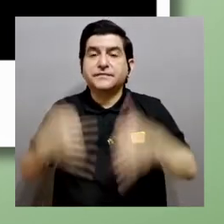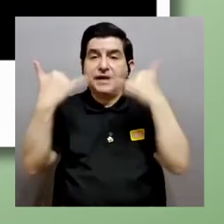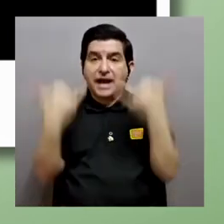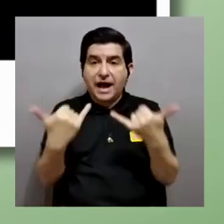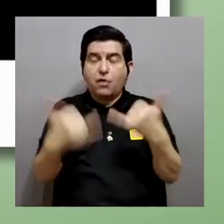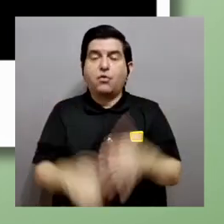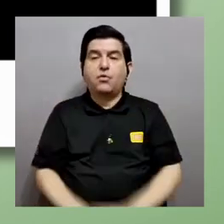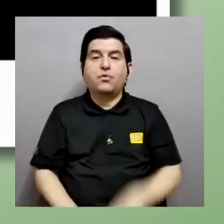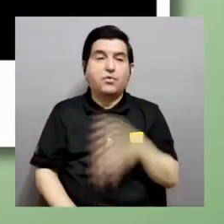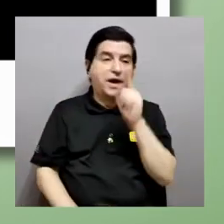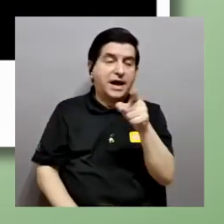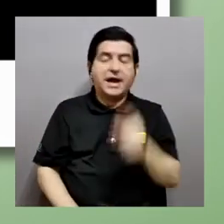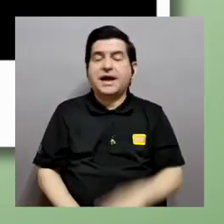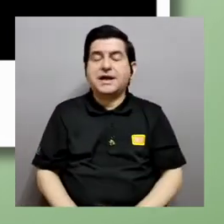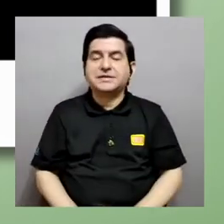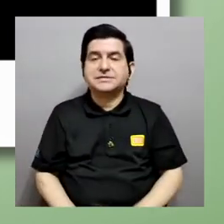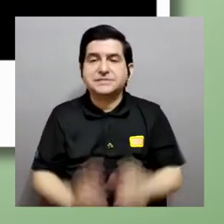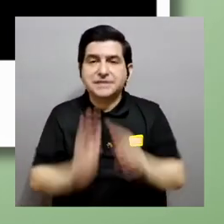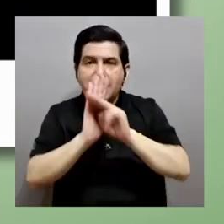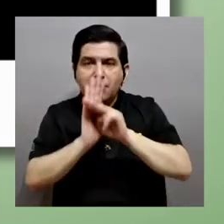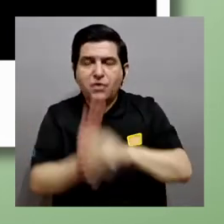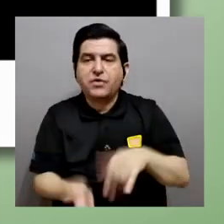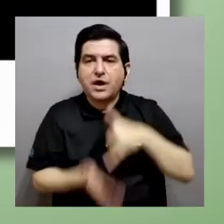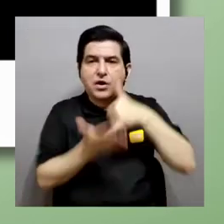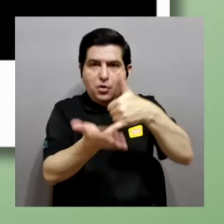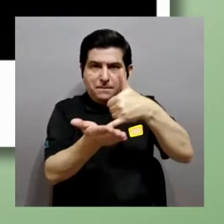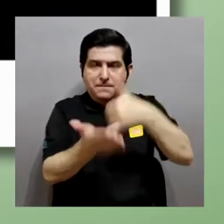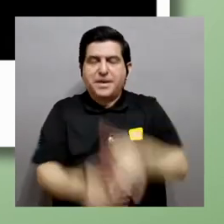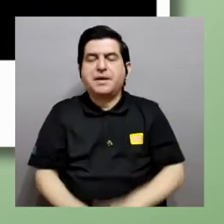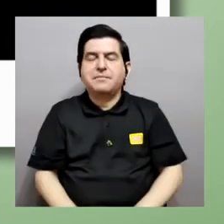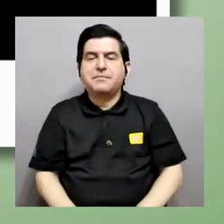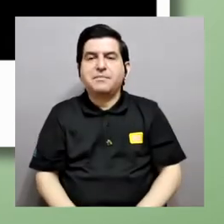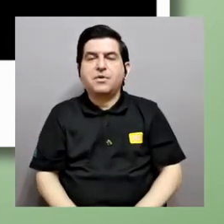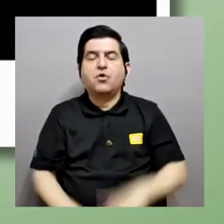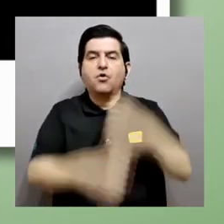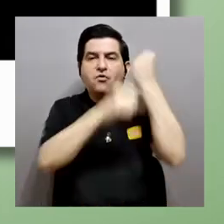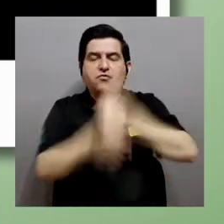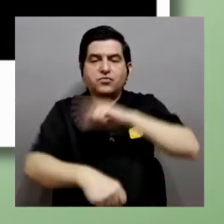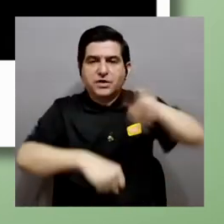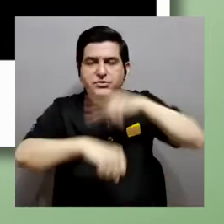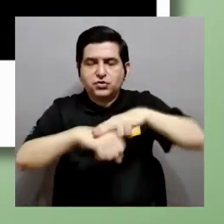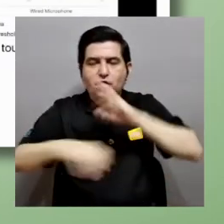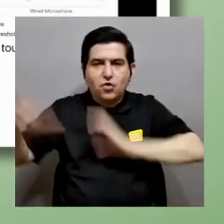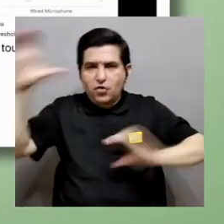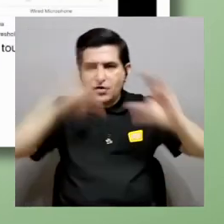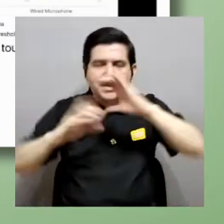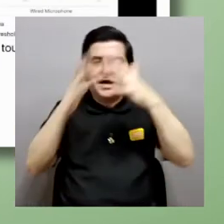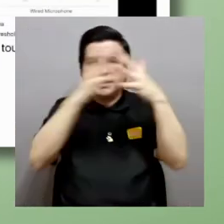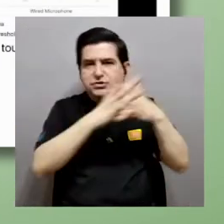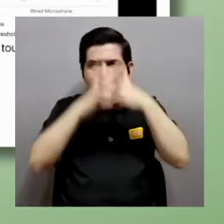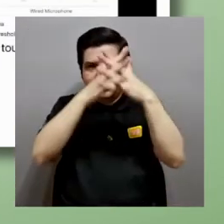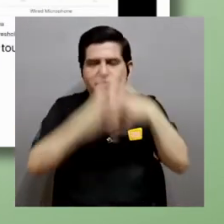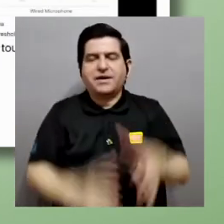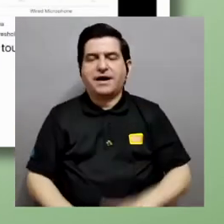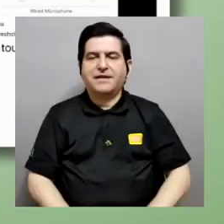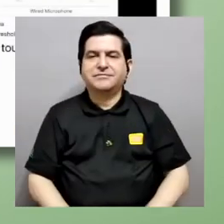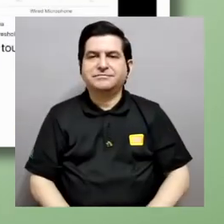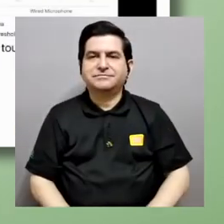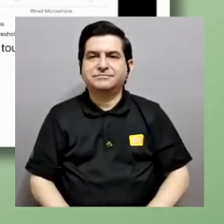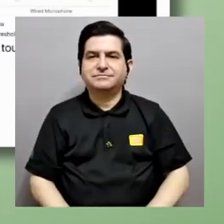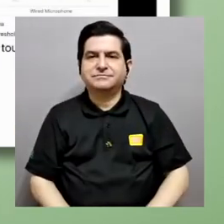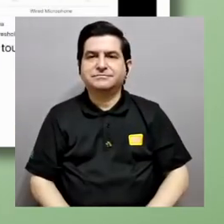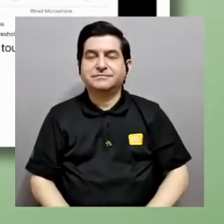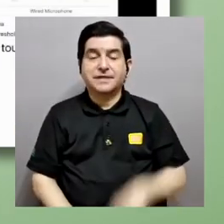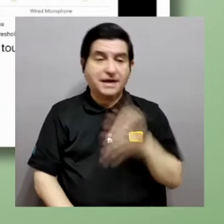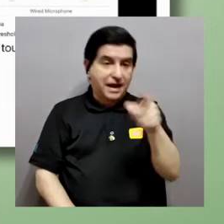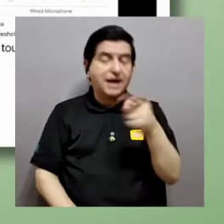Ahora este prototipo ganó el premio RAPID de la Fundación Nacional de Ciencias de Estados Unidos. Aquí